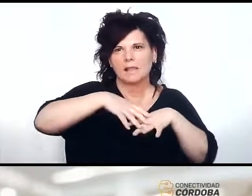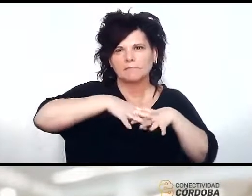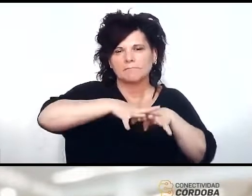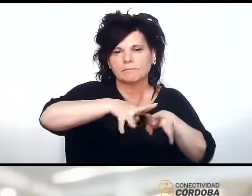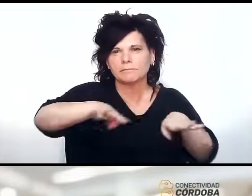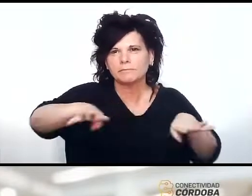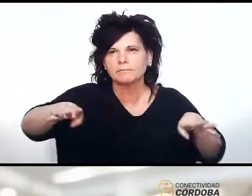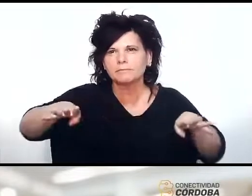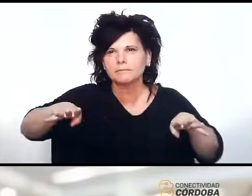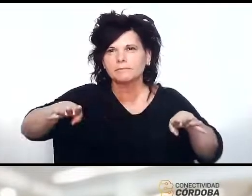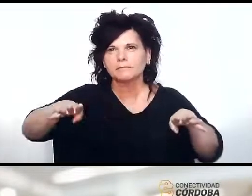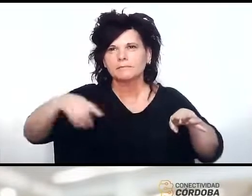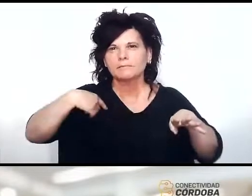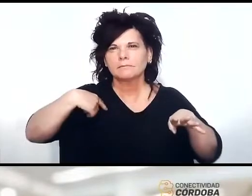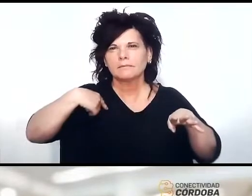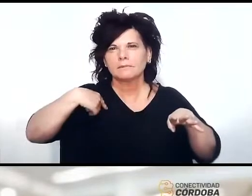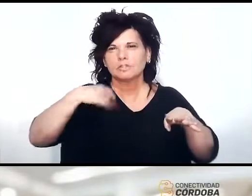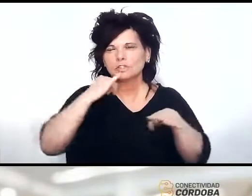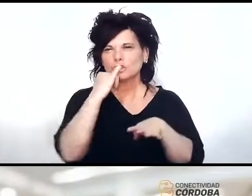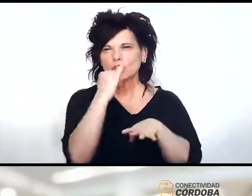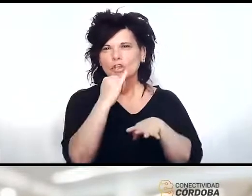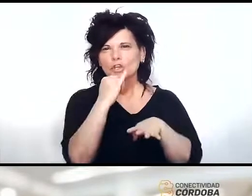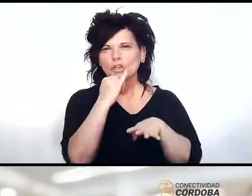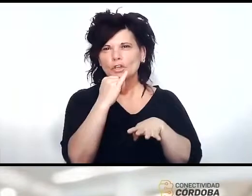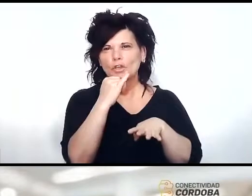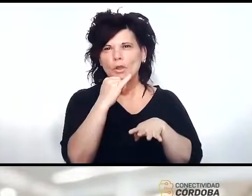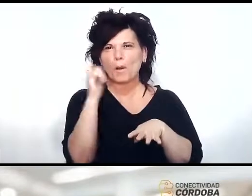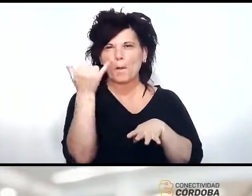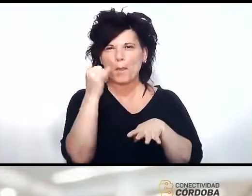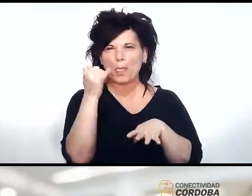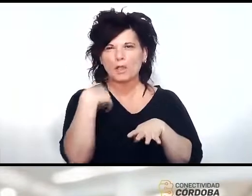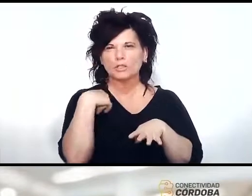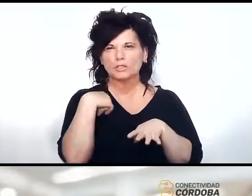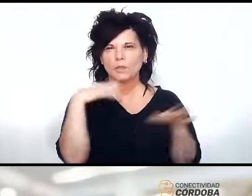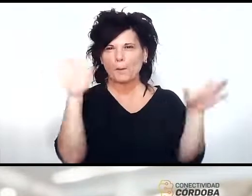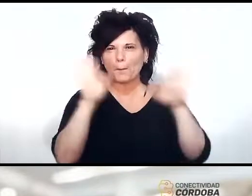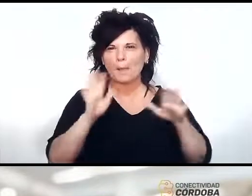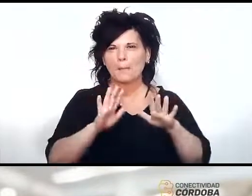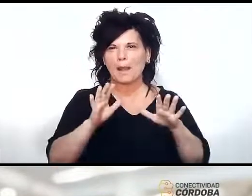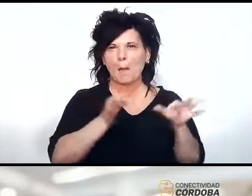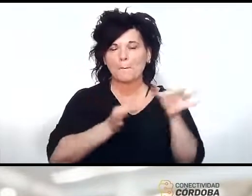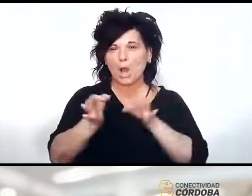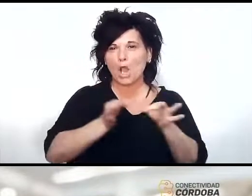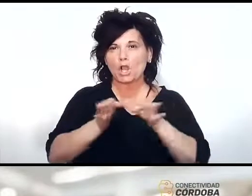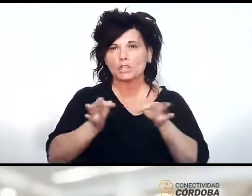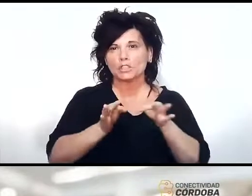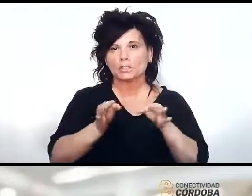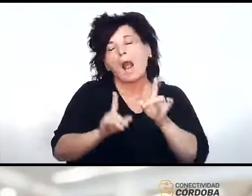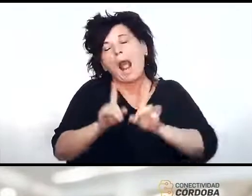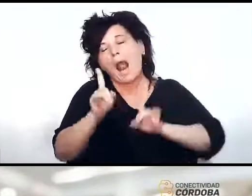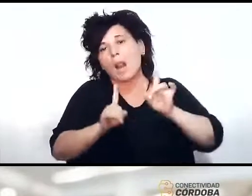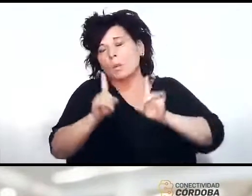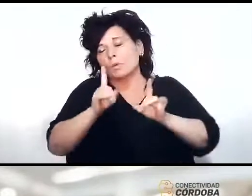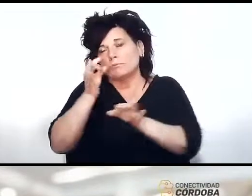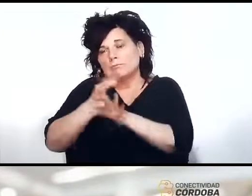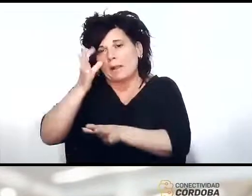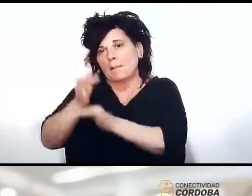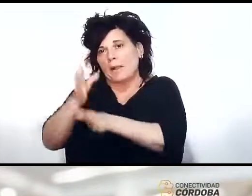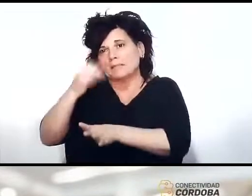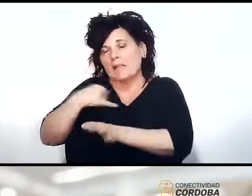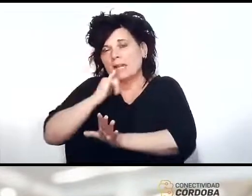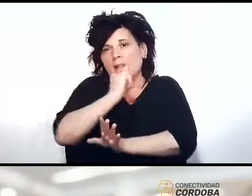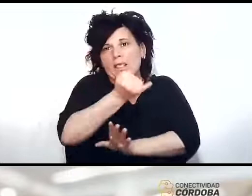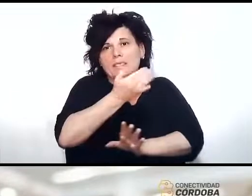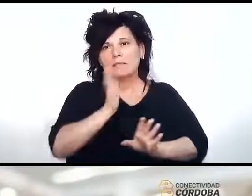Musk que yo se los nombro ahí en el video que les preparé es un proyecto que algunos especialistas dicen que